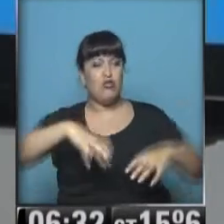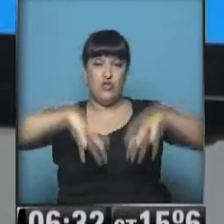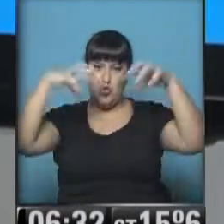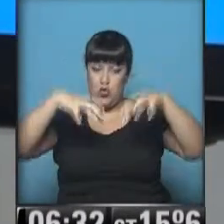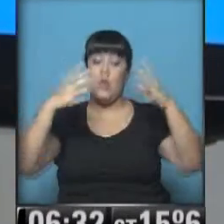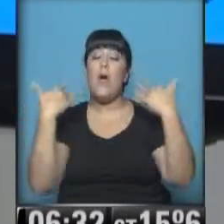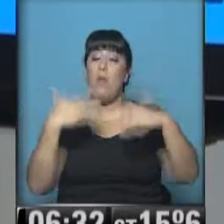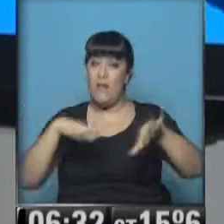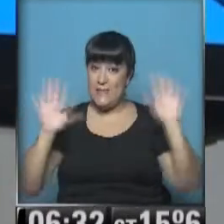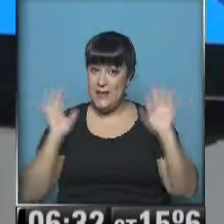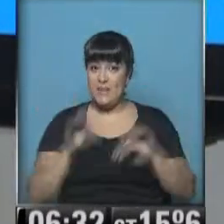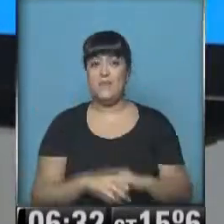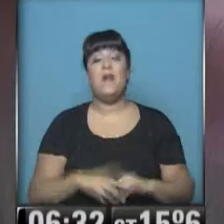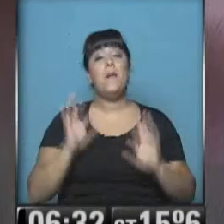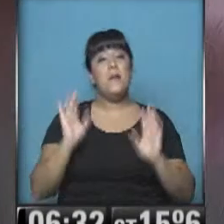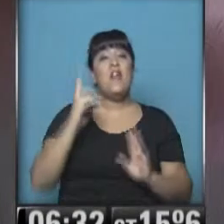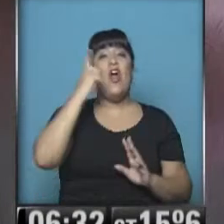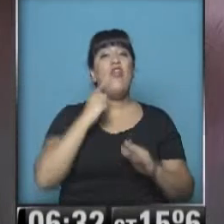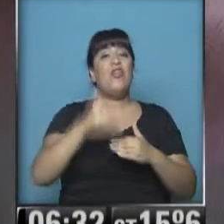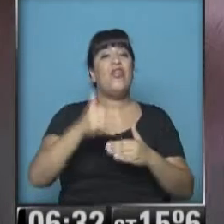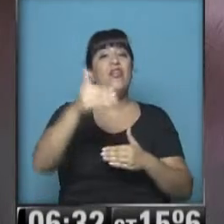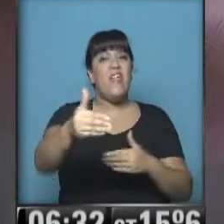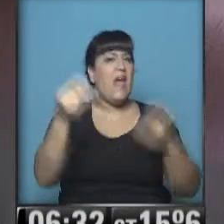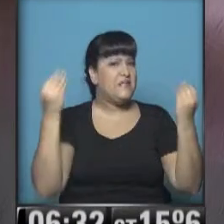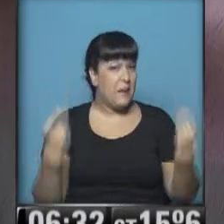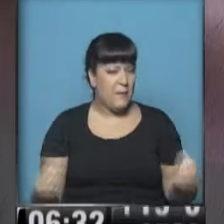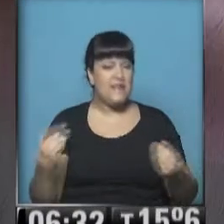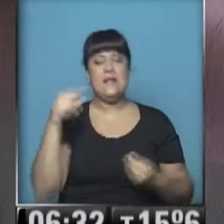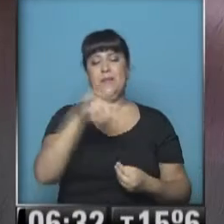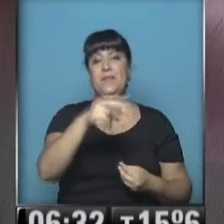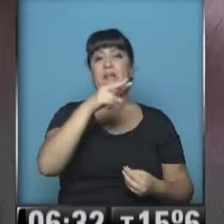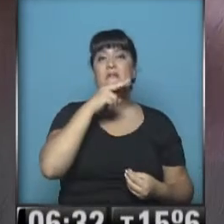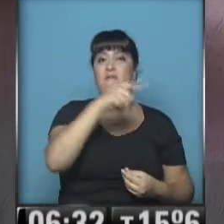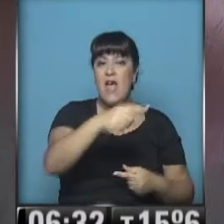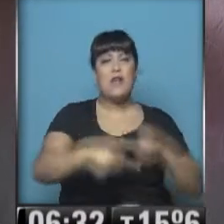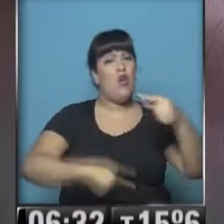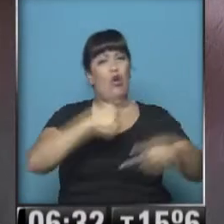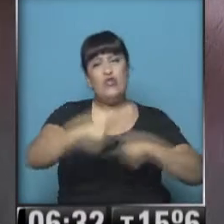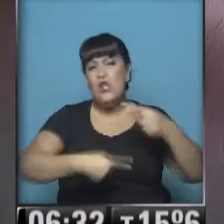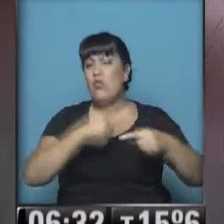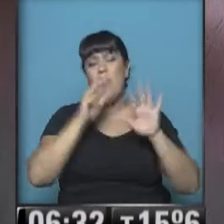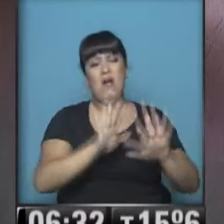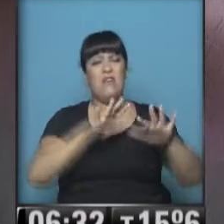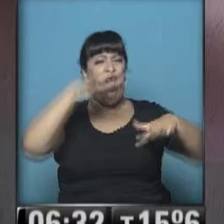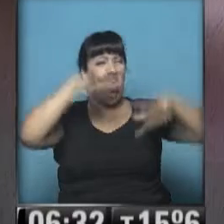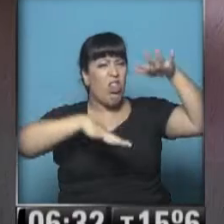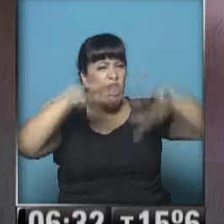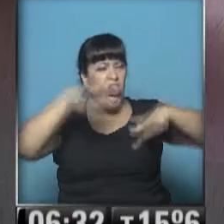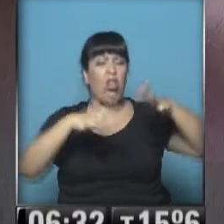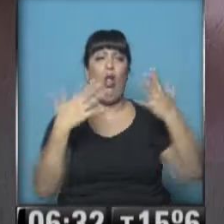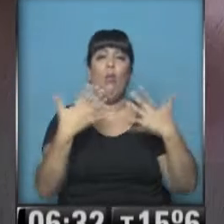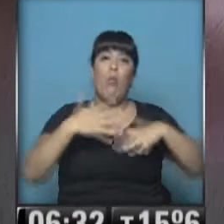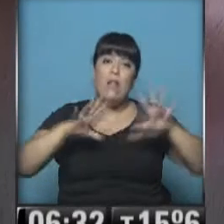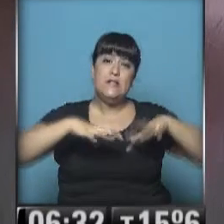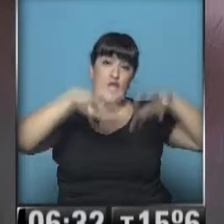extendido, por su parte, nos está contando que el viernes seguimos con inestabilidad. Probabilidad de